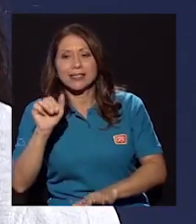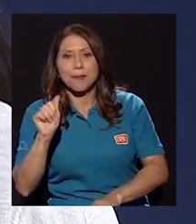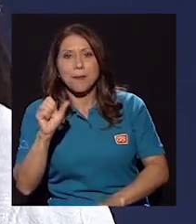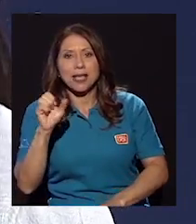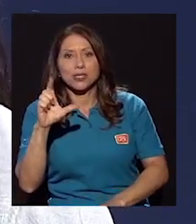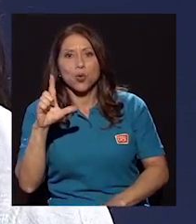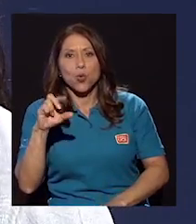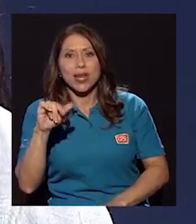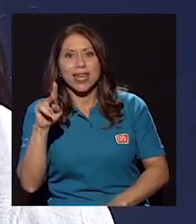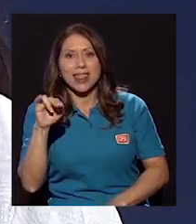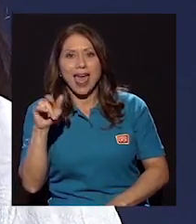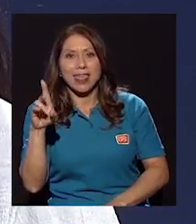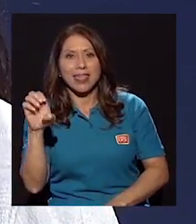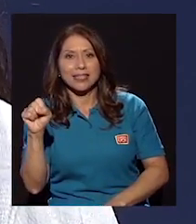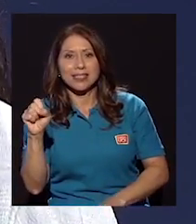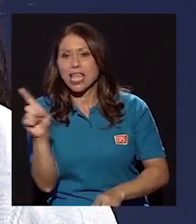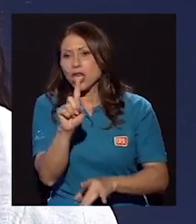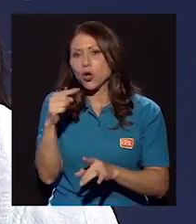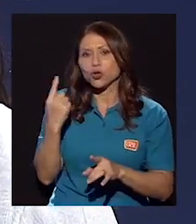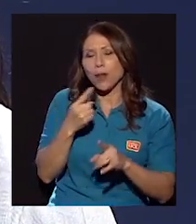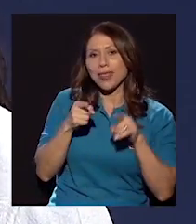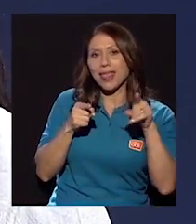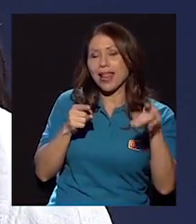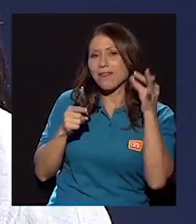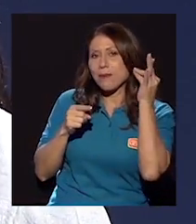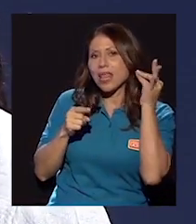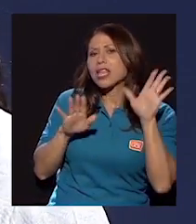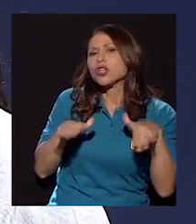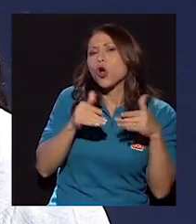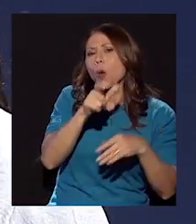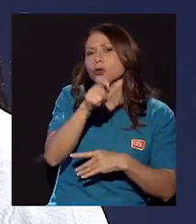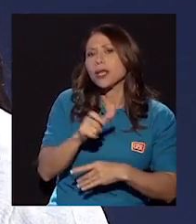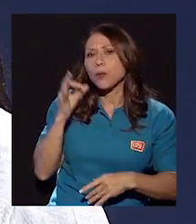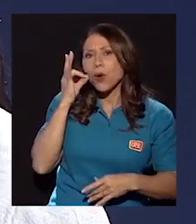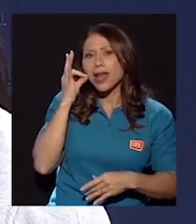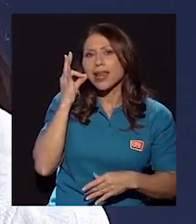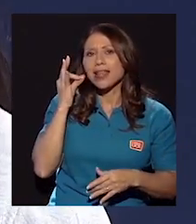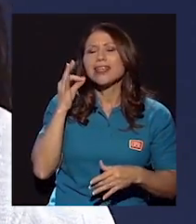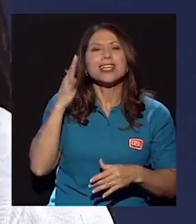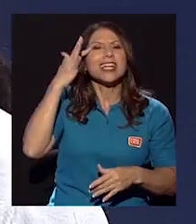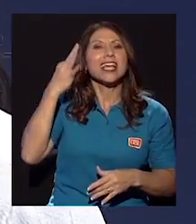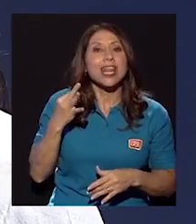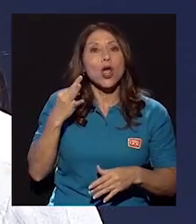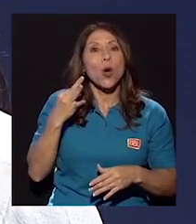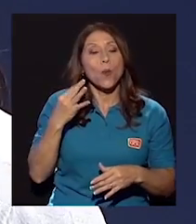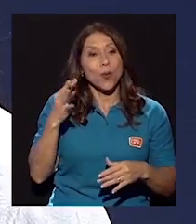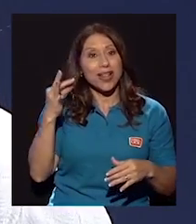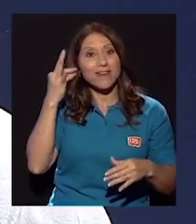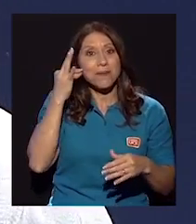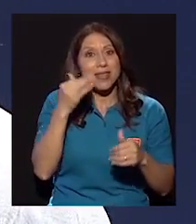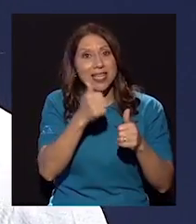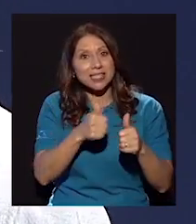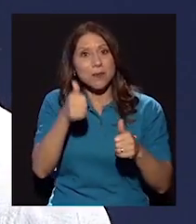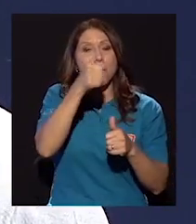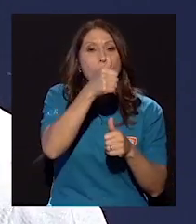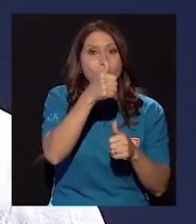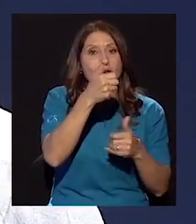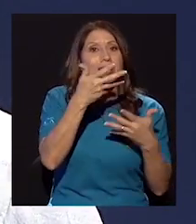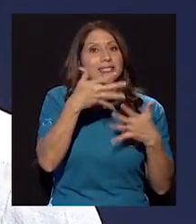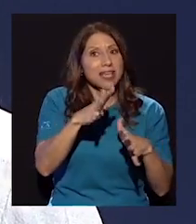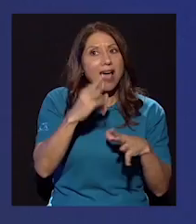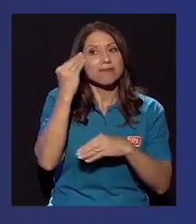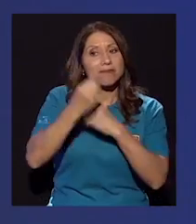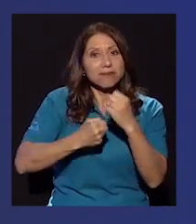construcciones de cómo ser mujer. Yo creo que en ese sentido tiene que ver con que el feminismo pues ya lleva varios años, varios